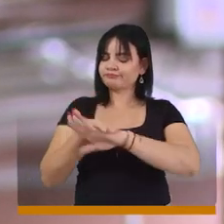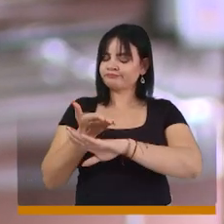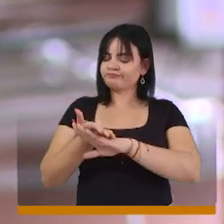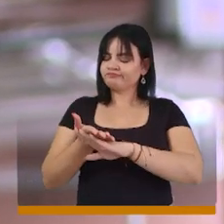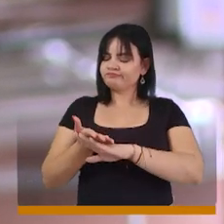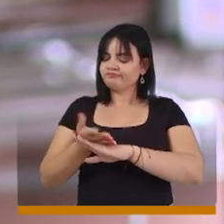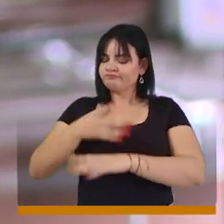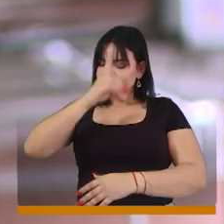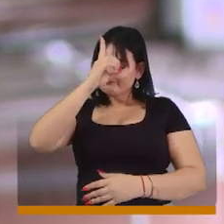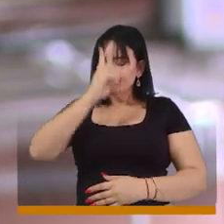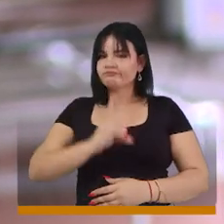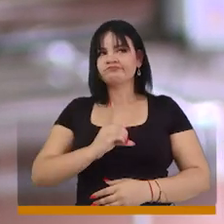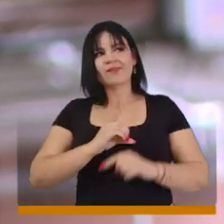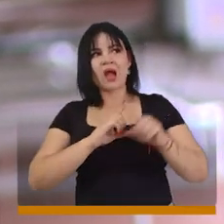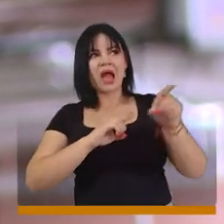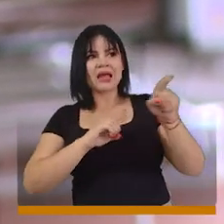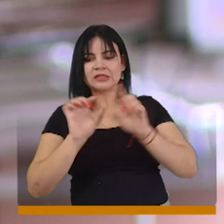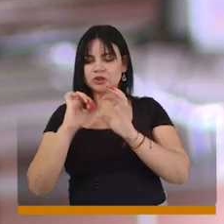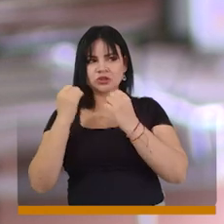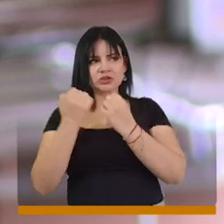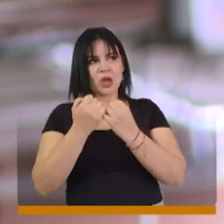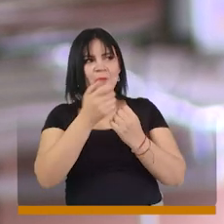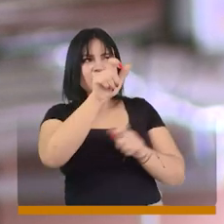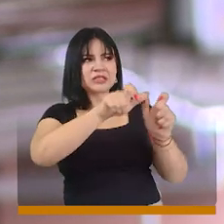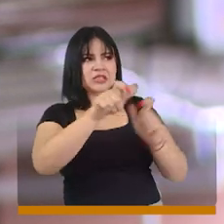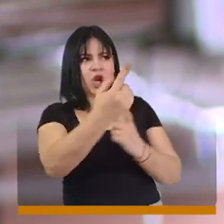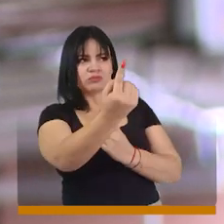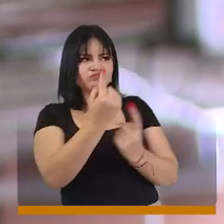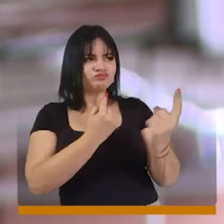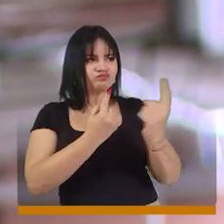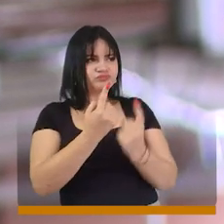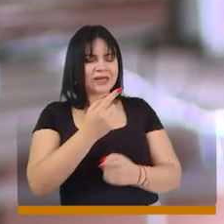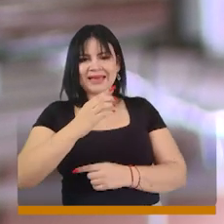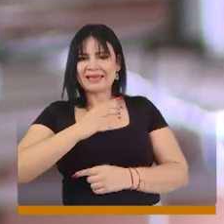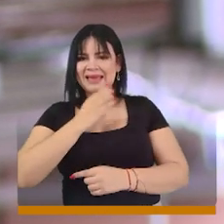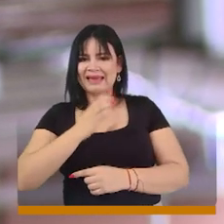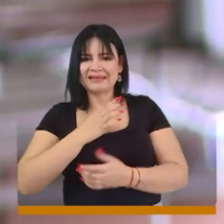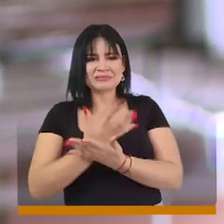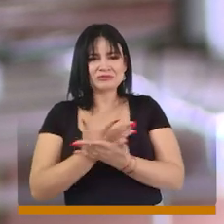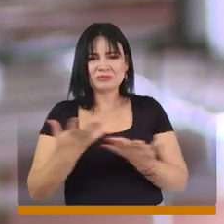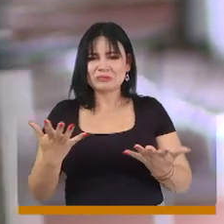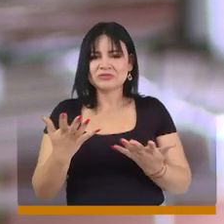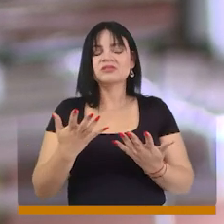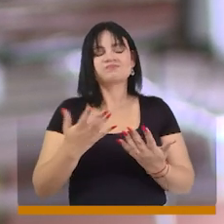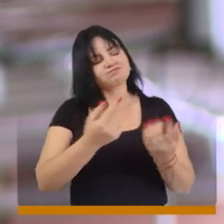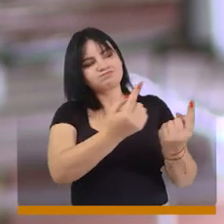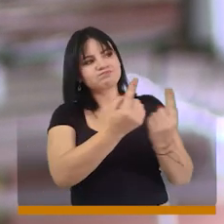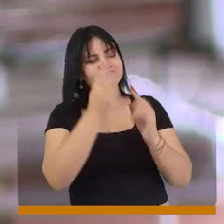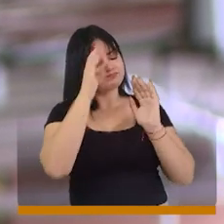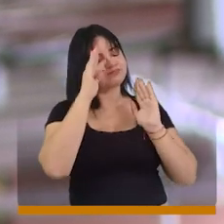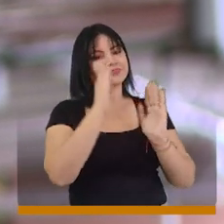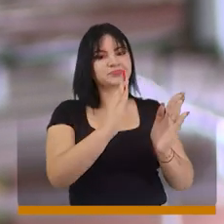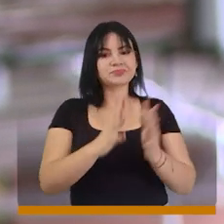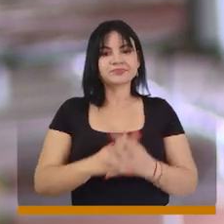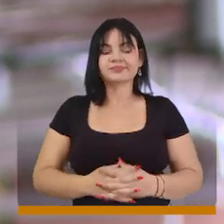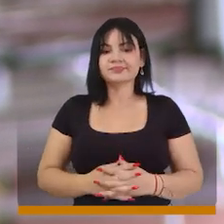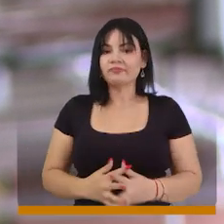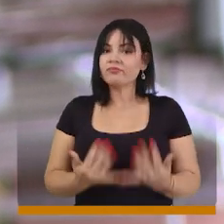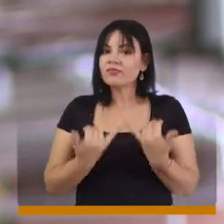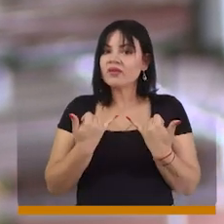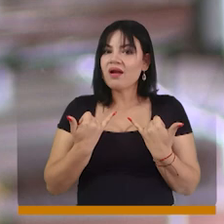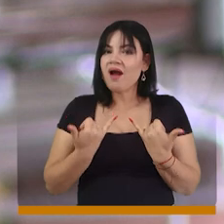propuesto desde el Consejo de Medellín atender a la ciudadanía con las diferentes quejas que ellos vienen presentando.